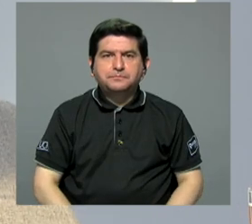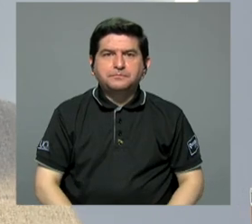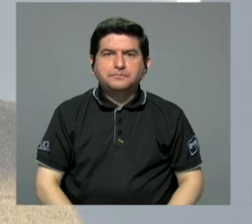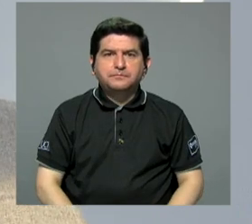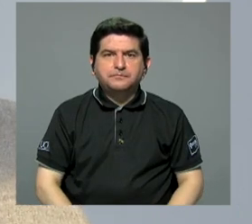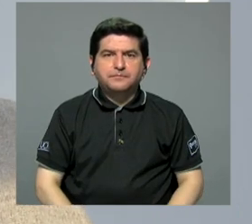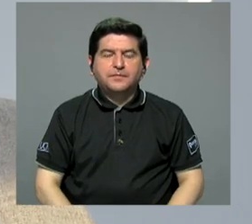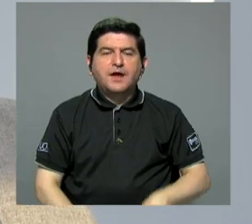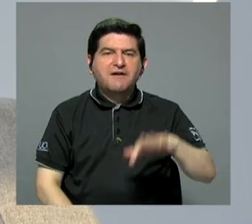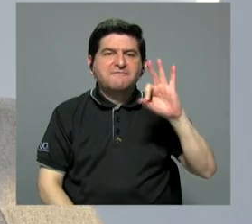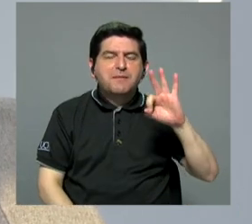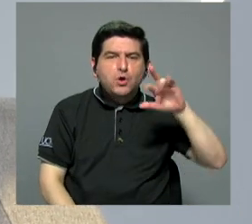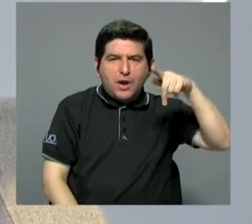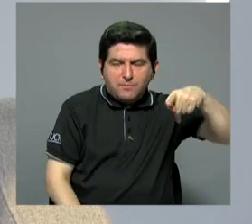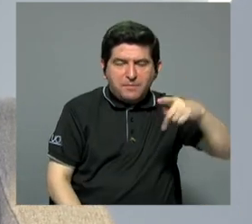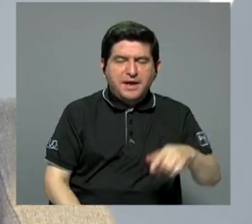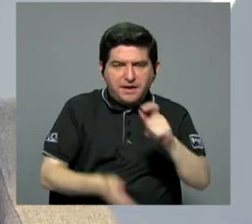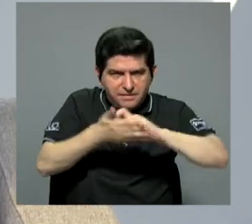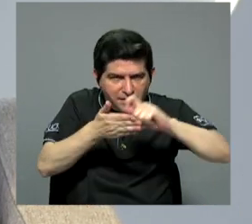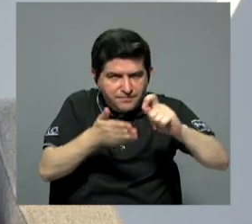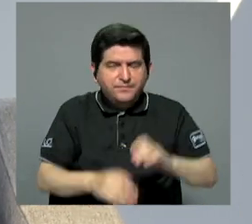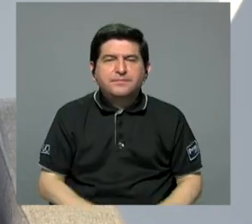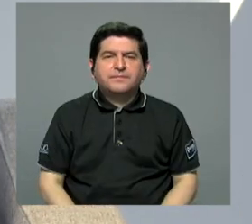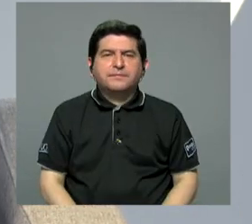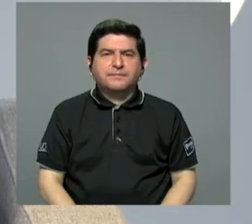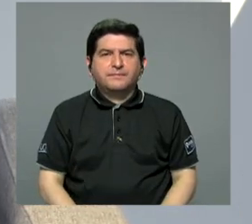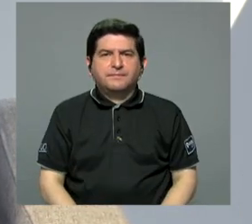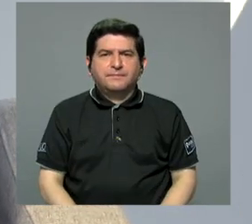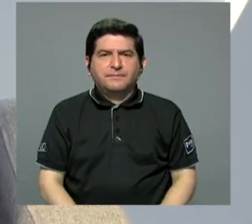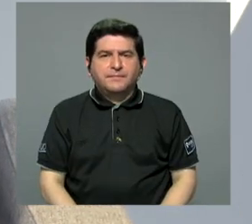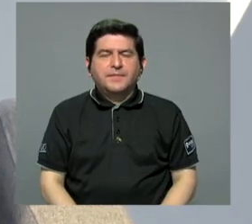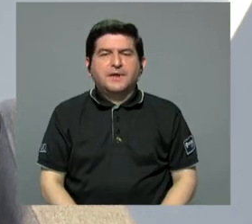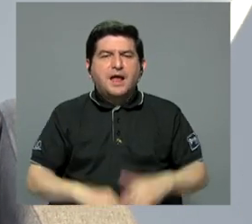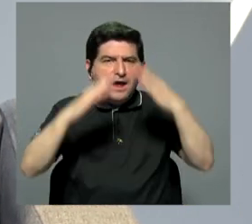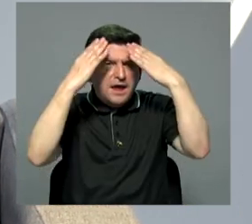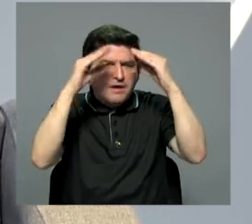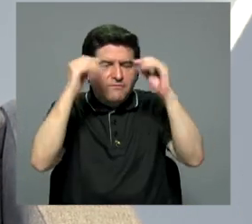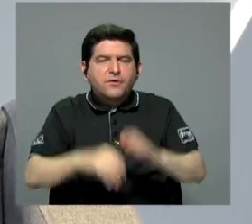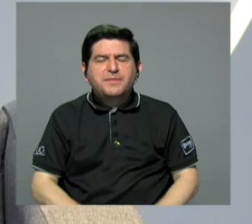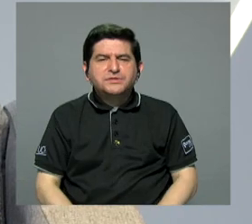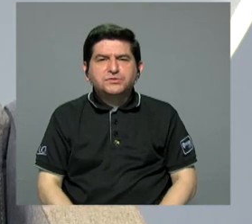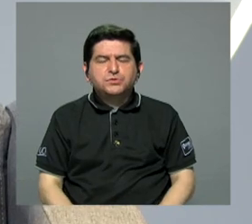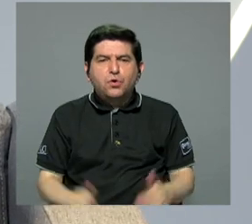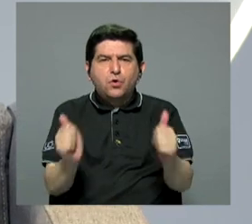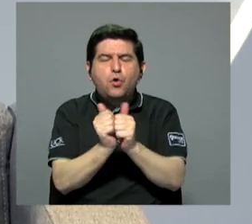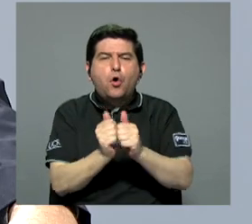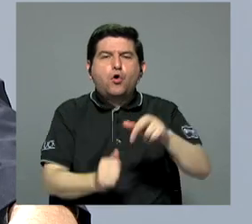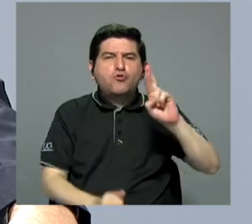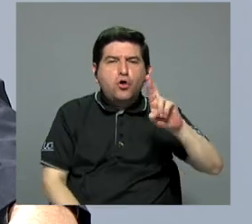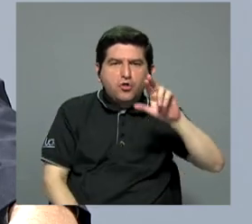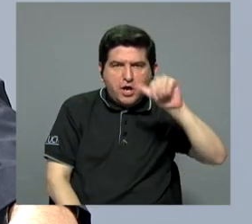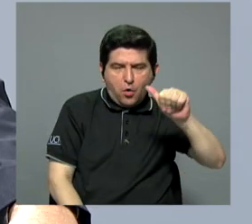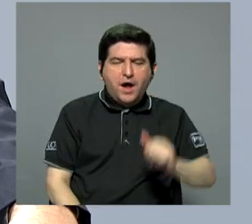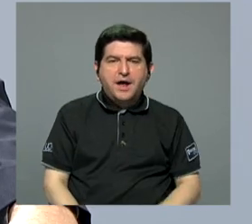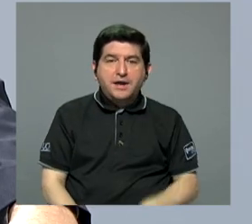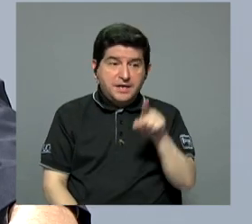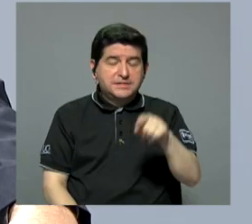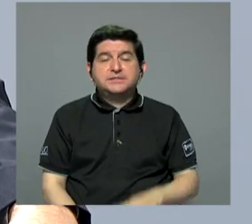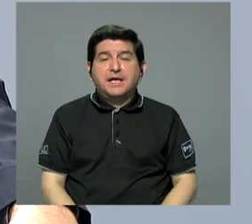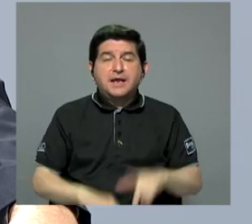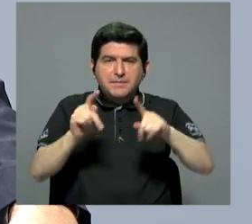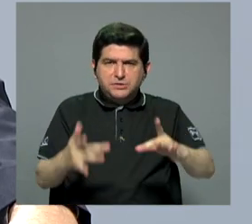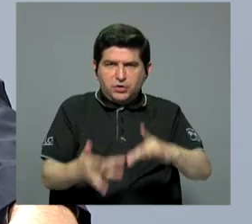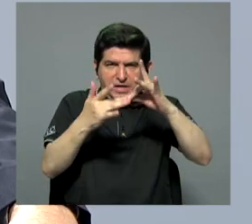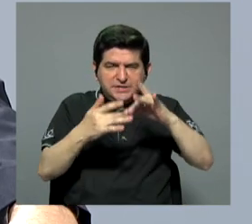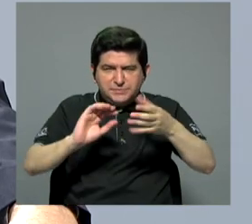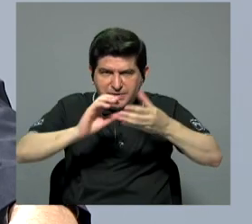Fabiola Pomareda, reveló, según datos también que cotejó con Rodrigo Arias, que es actuario, ustedes lo han visto,